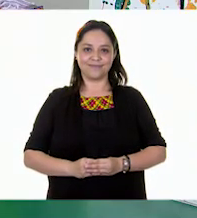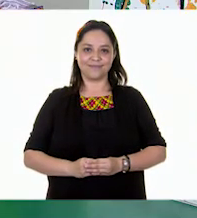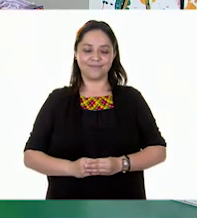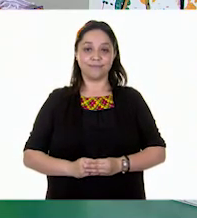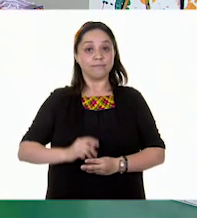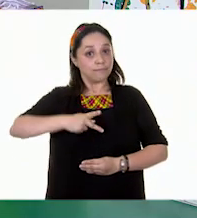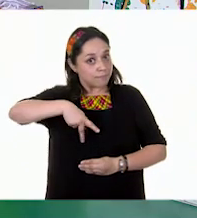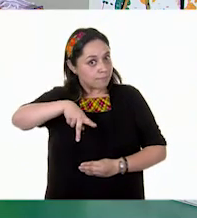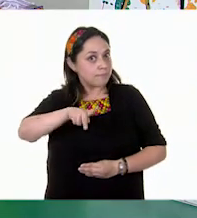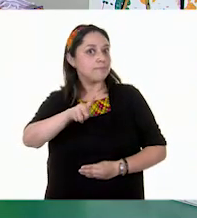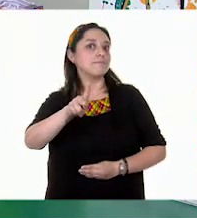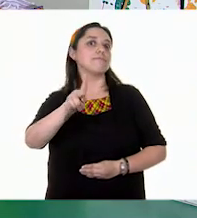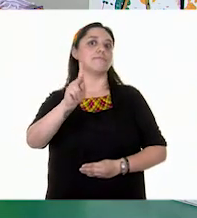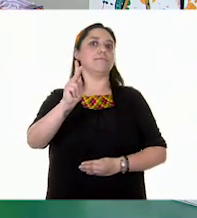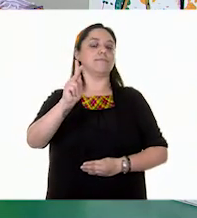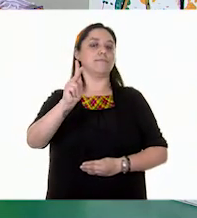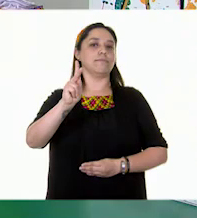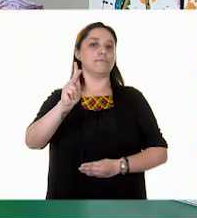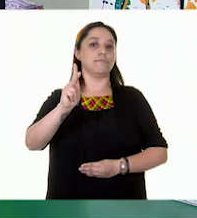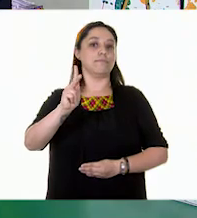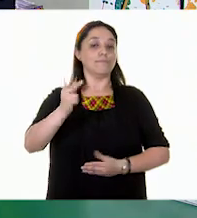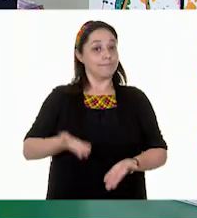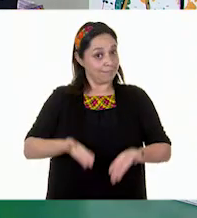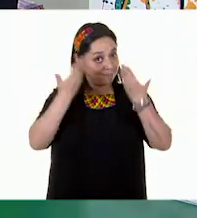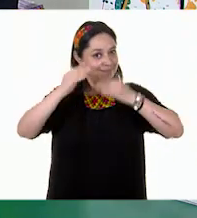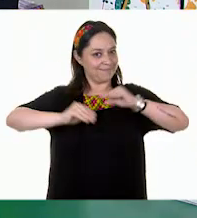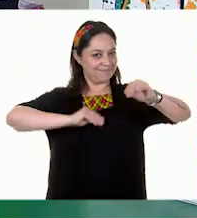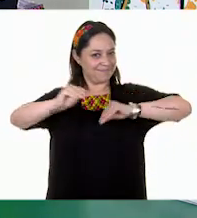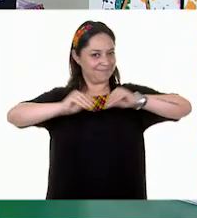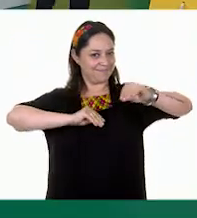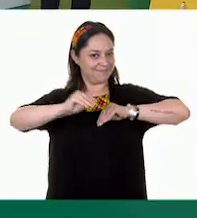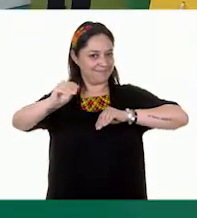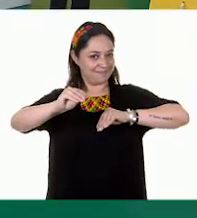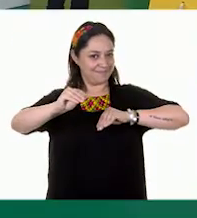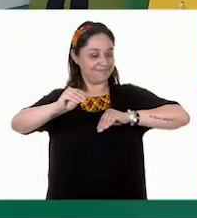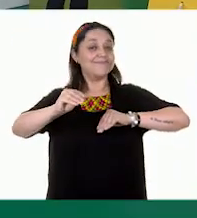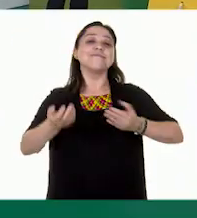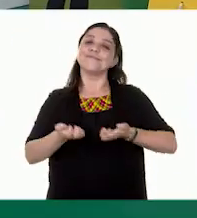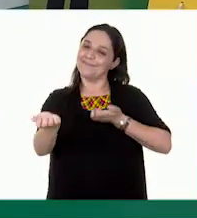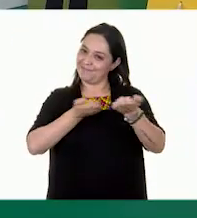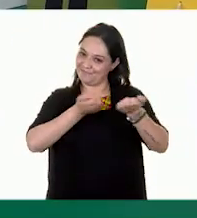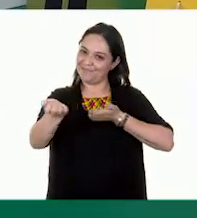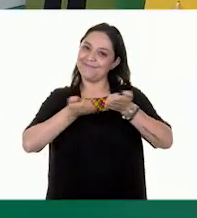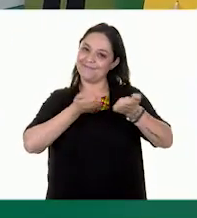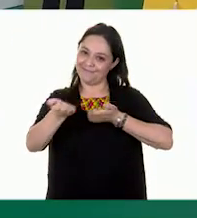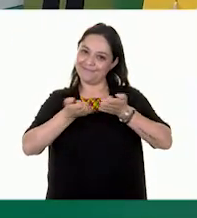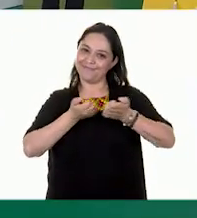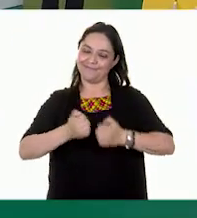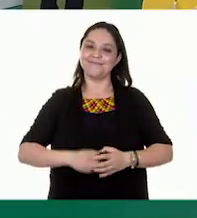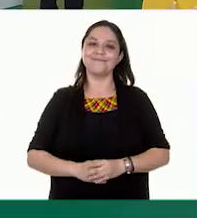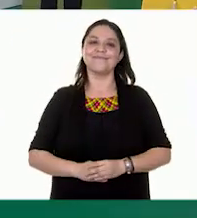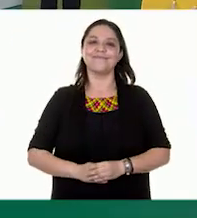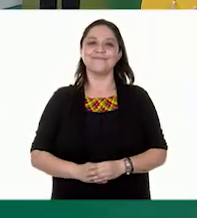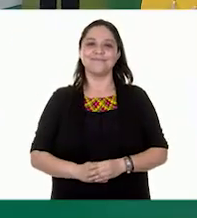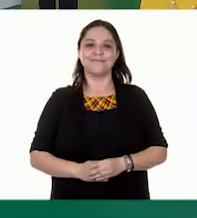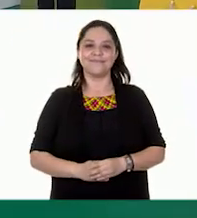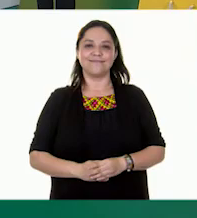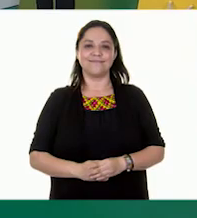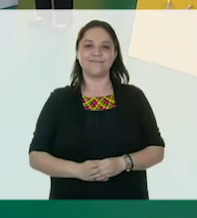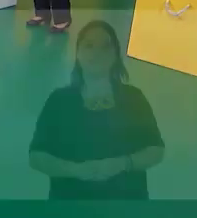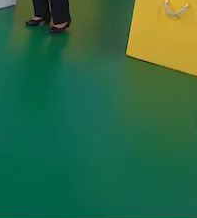Pero antes, ¡vamos a movernos! Así es, una pausa activa. ¿Qué les parece si volamos como